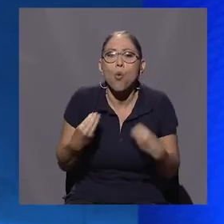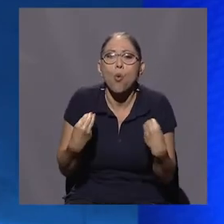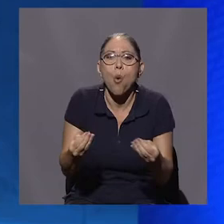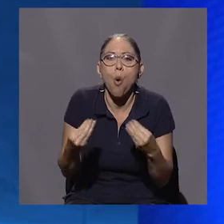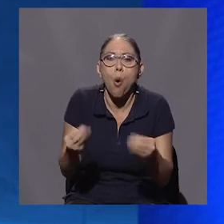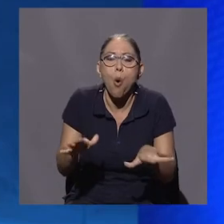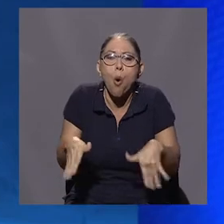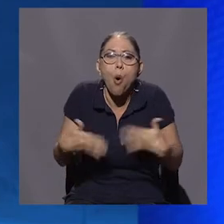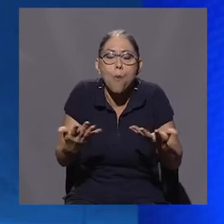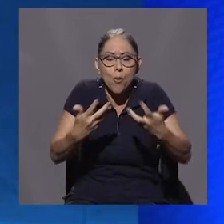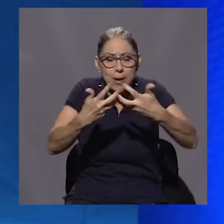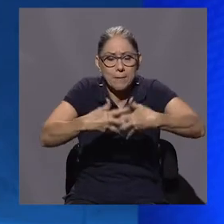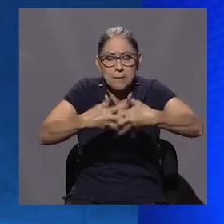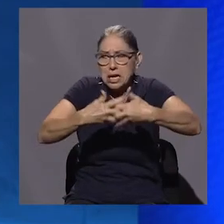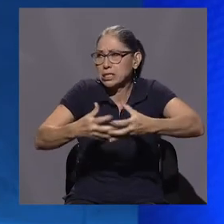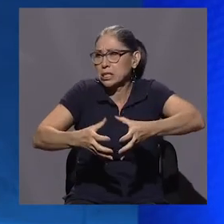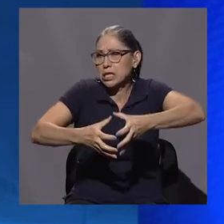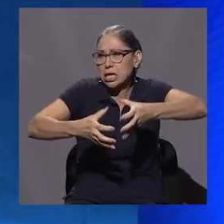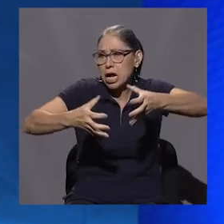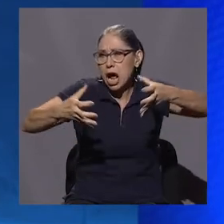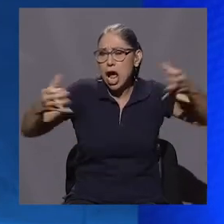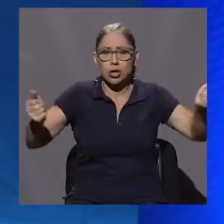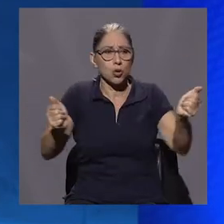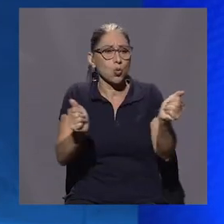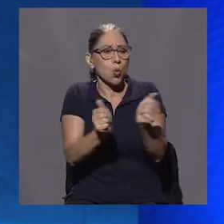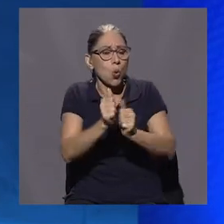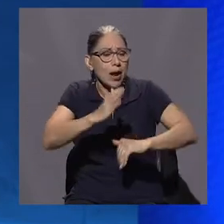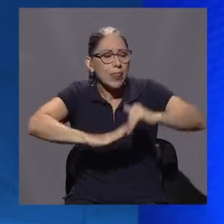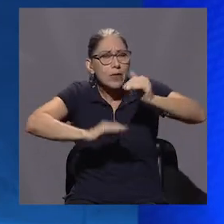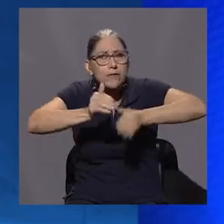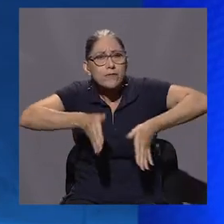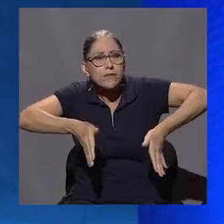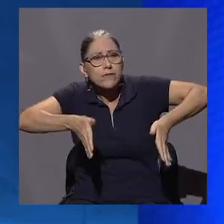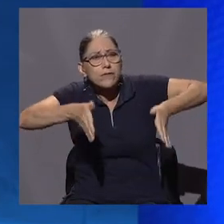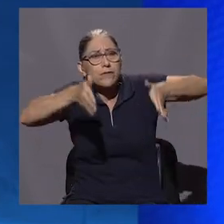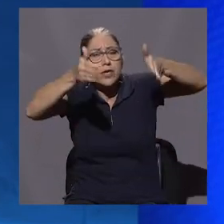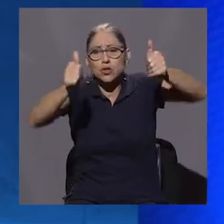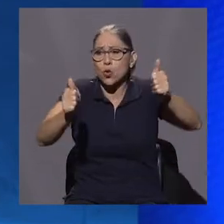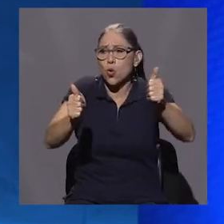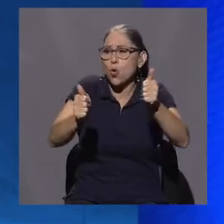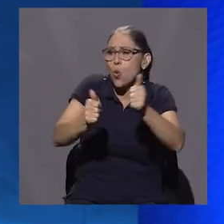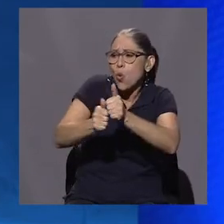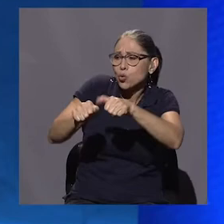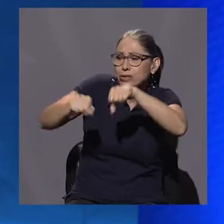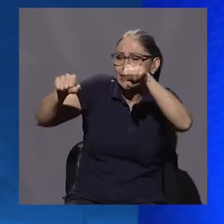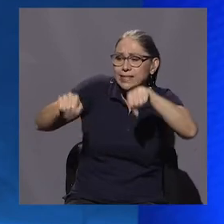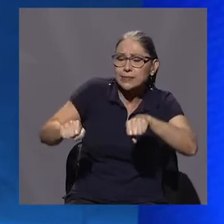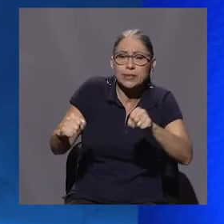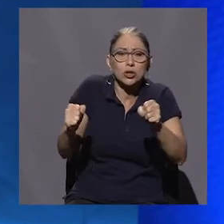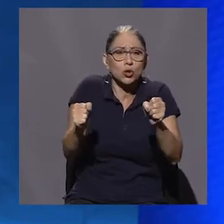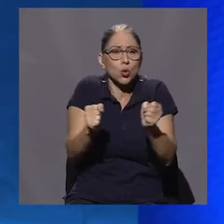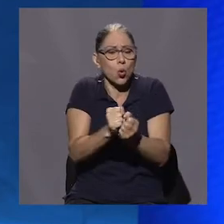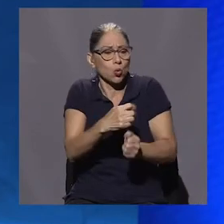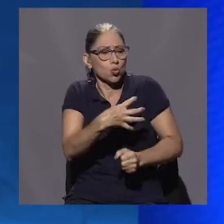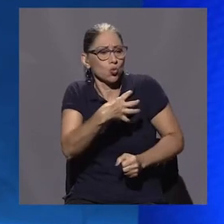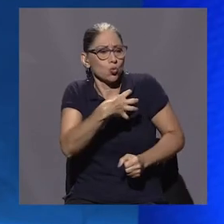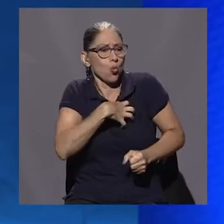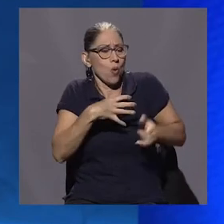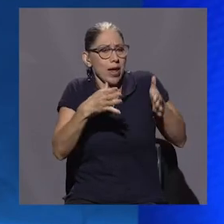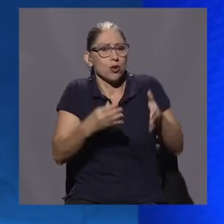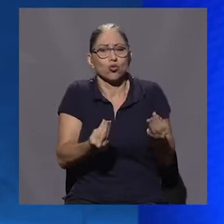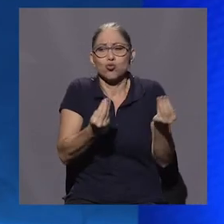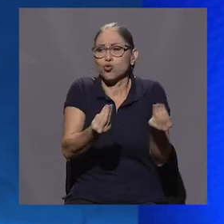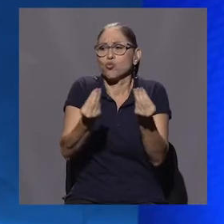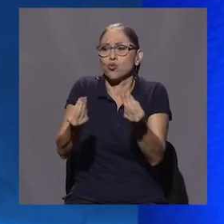estructuras, bienes inmuebles, que tiene muchos dueños que deben de ganar mucho dinero? Don Oscar,